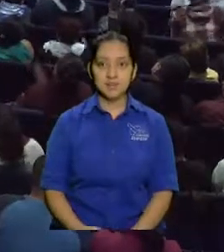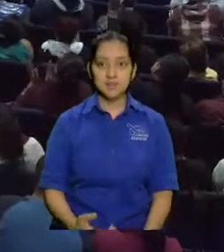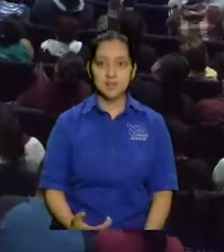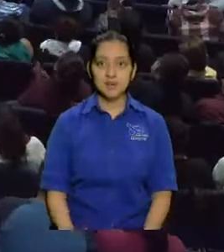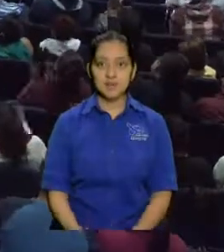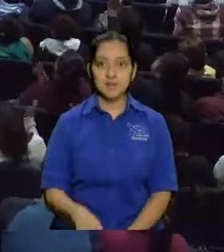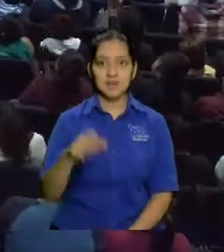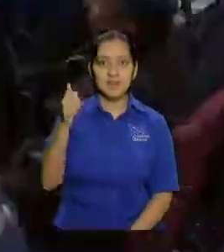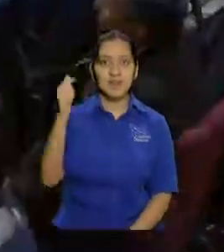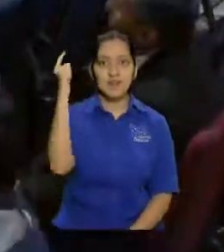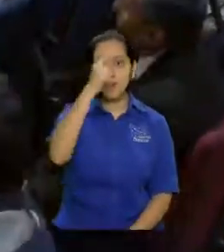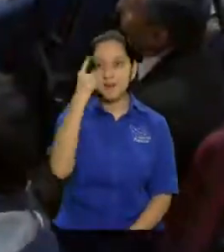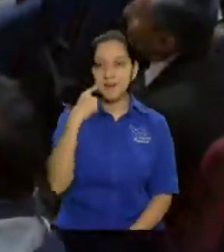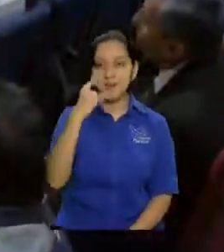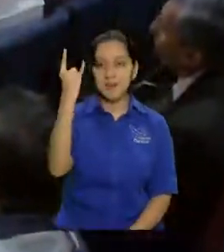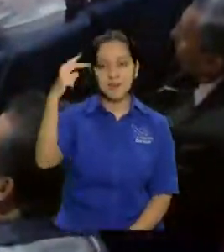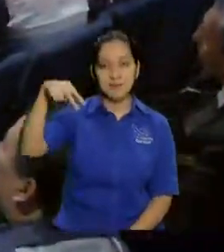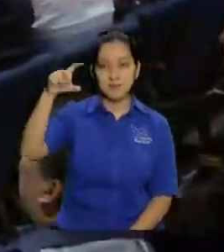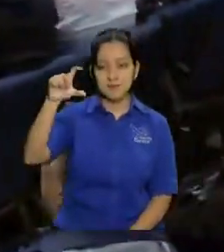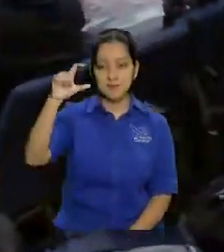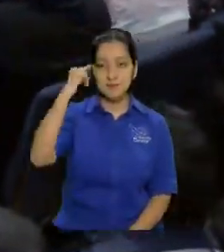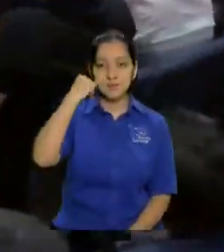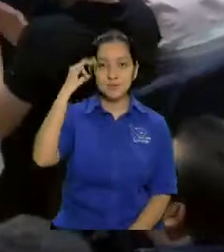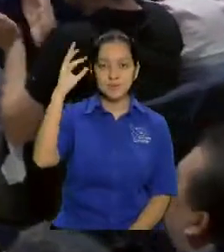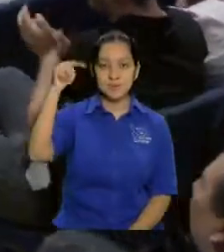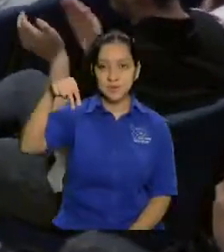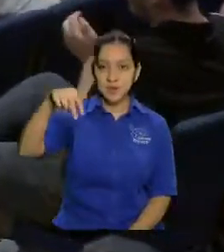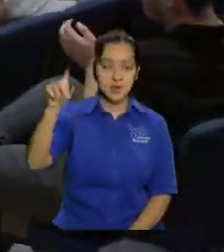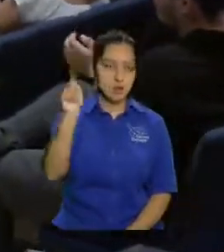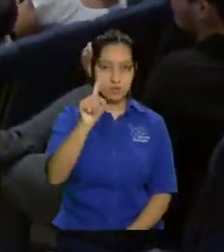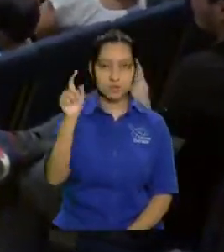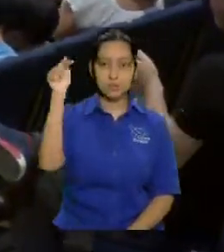fue tremendo hermano tremendo pero espéreme que le cuente